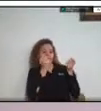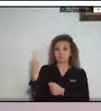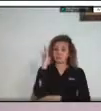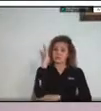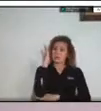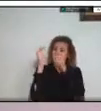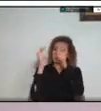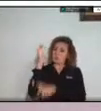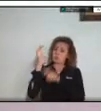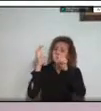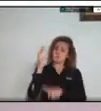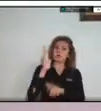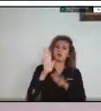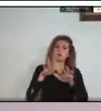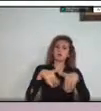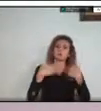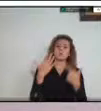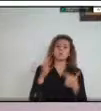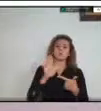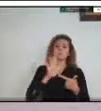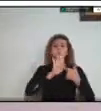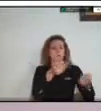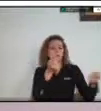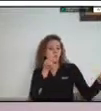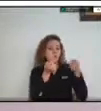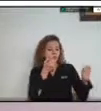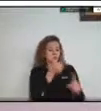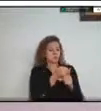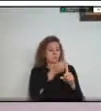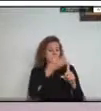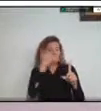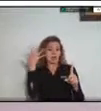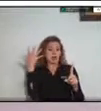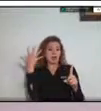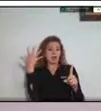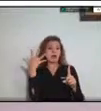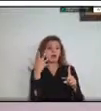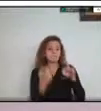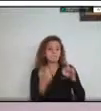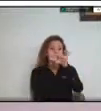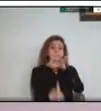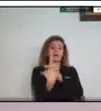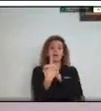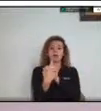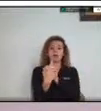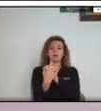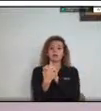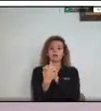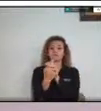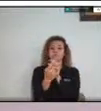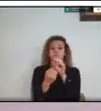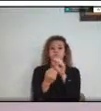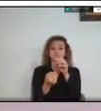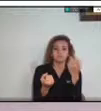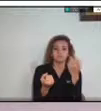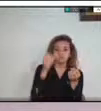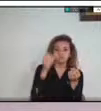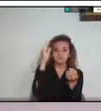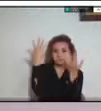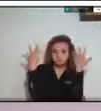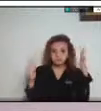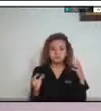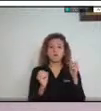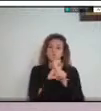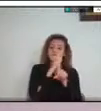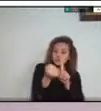emergencias e incidentes desde el punto de vista de fenómenos de origen natural, socionatural y fenómenos de origen tecnológico en los municipios del